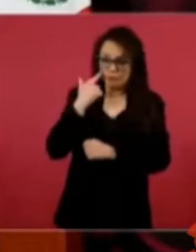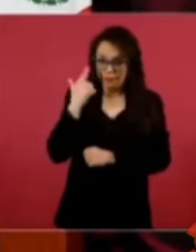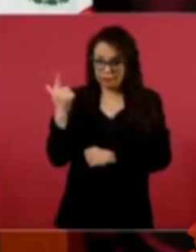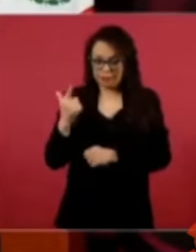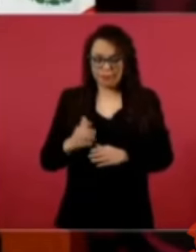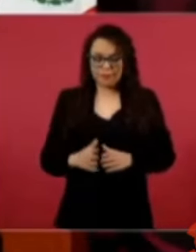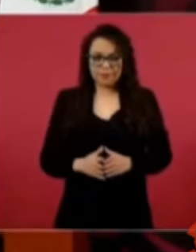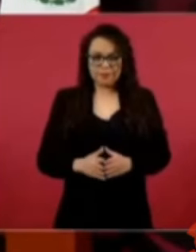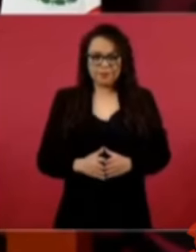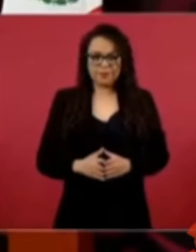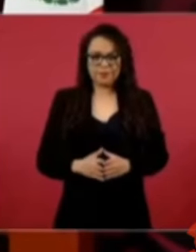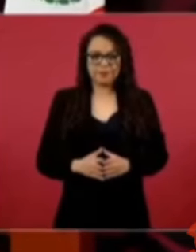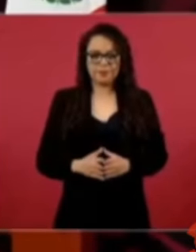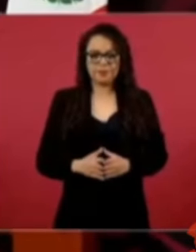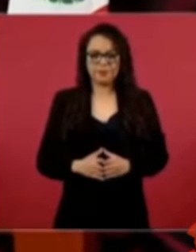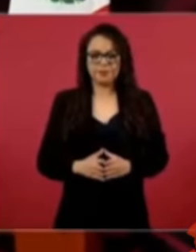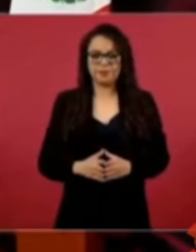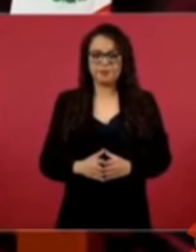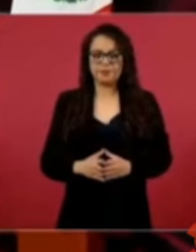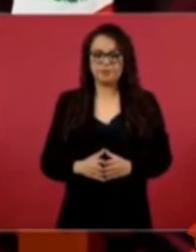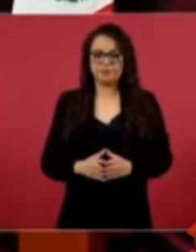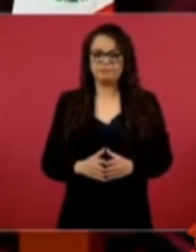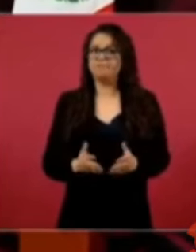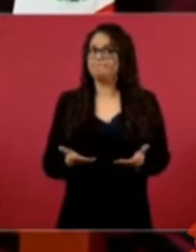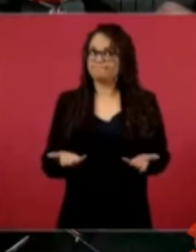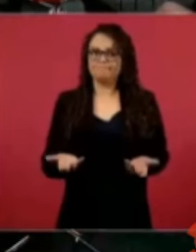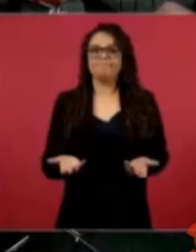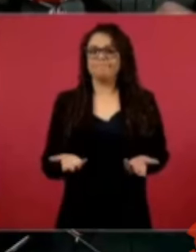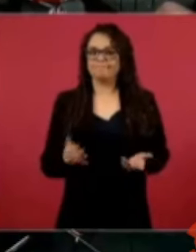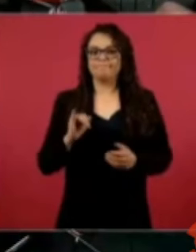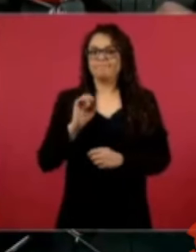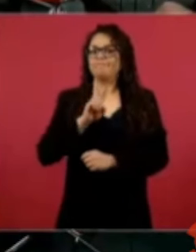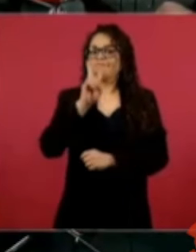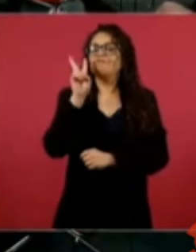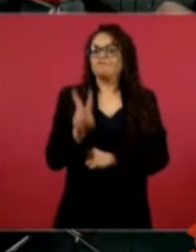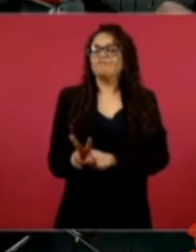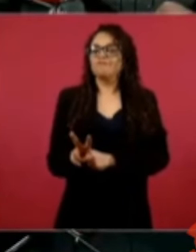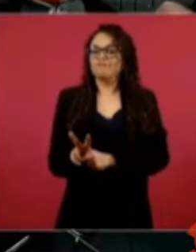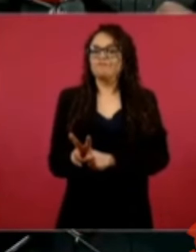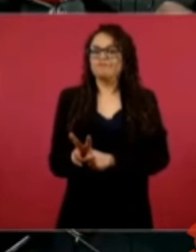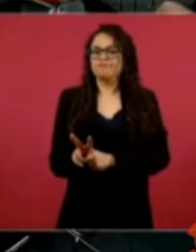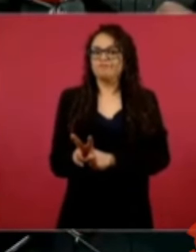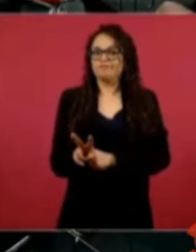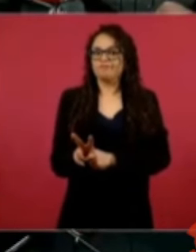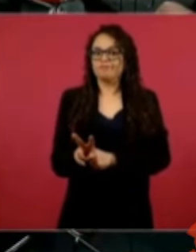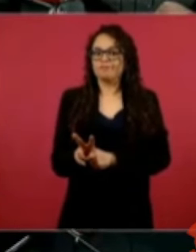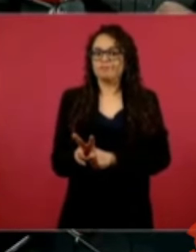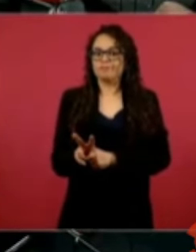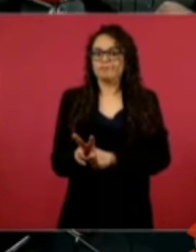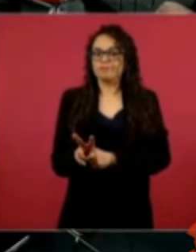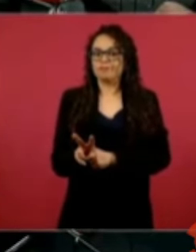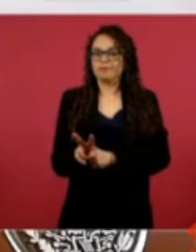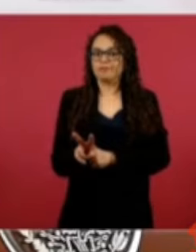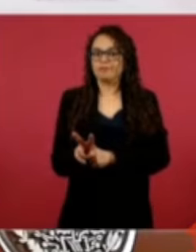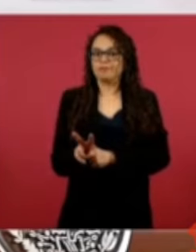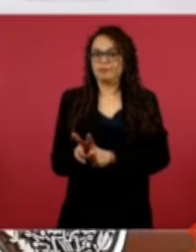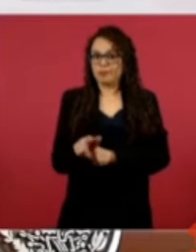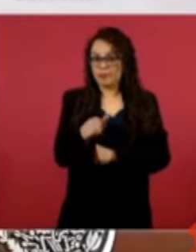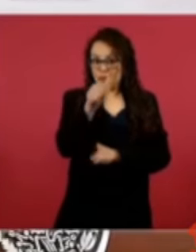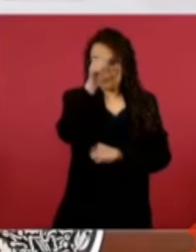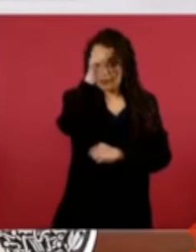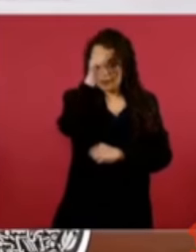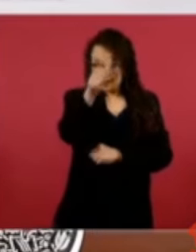Entonces, si se advierte esto, lo que hay que hacer,